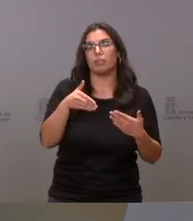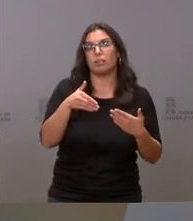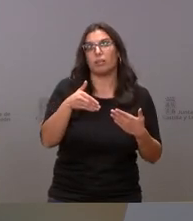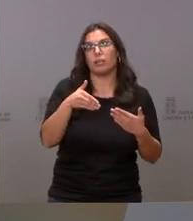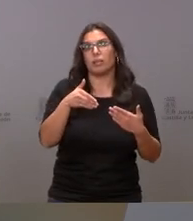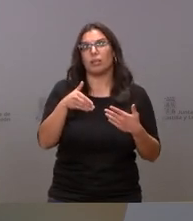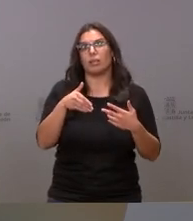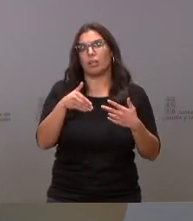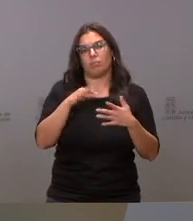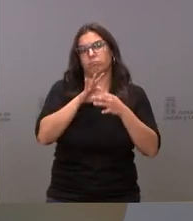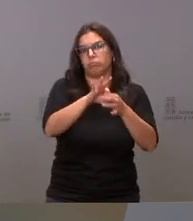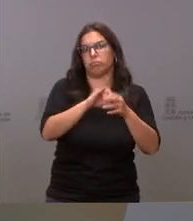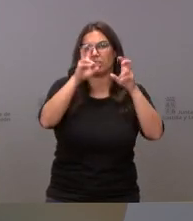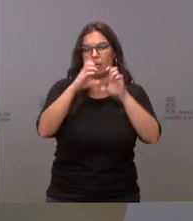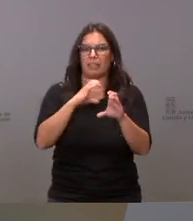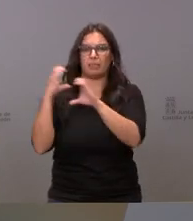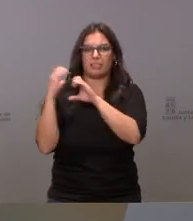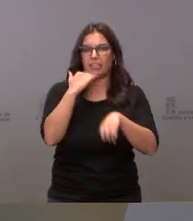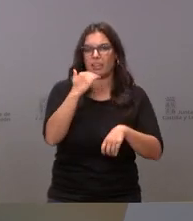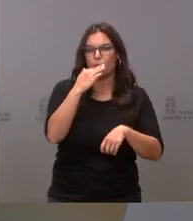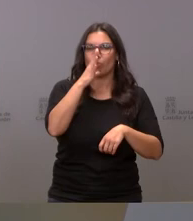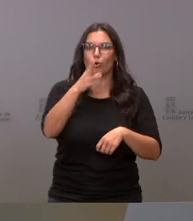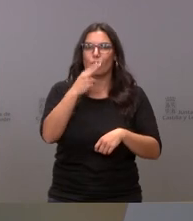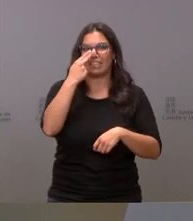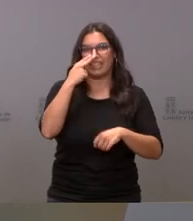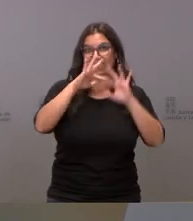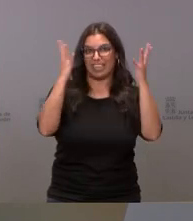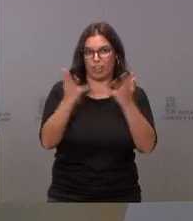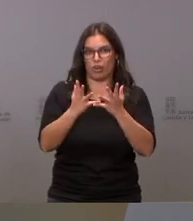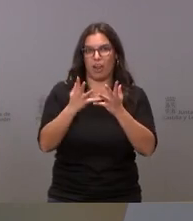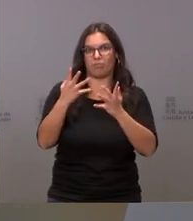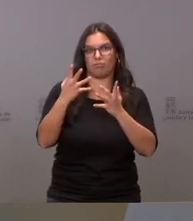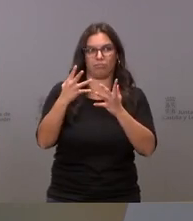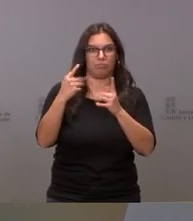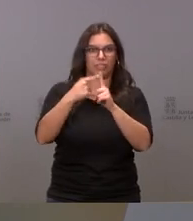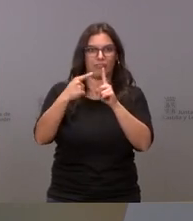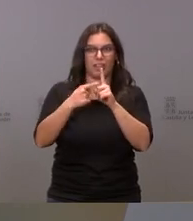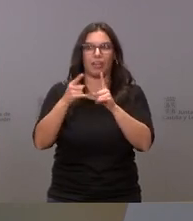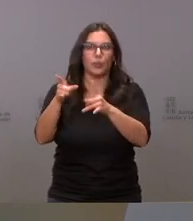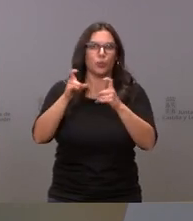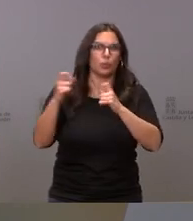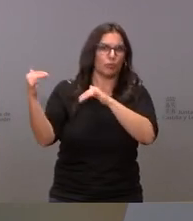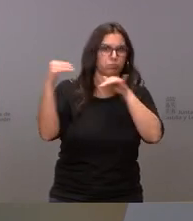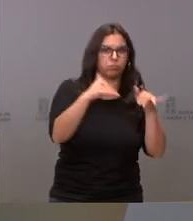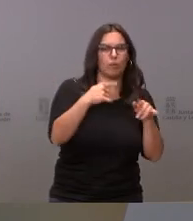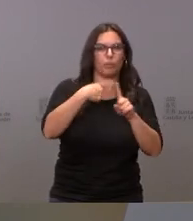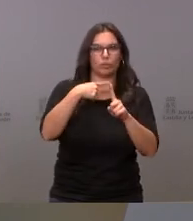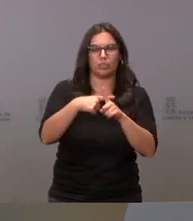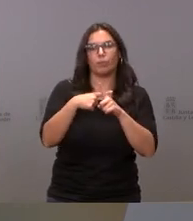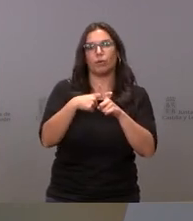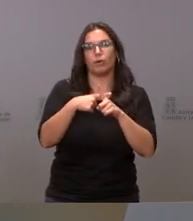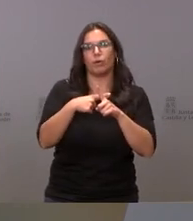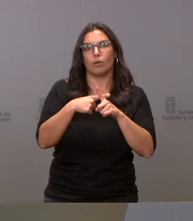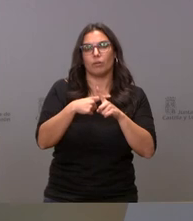Semana Santa de Zamora que es una Semana Santa de interés internacional pues tener ahí un foco expositivo francamente que va a